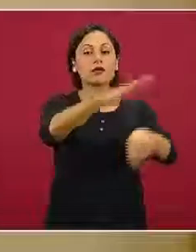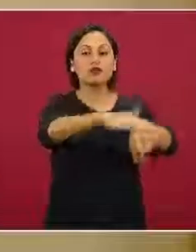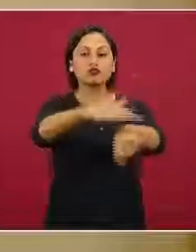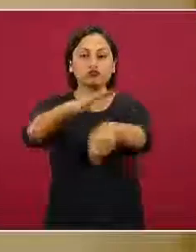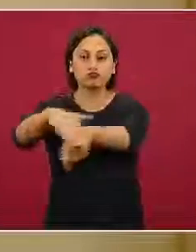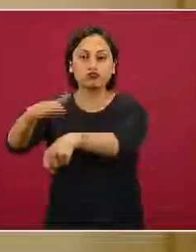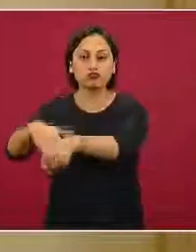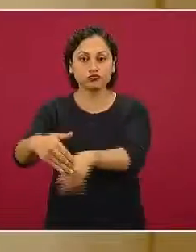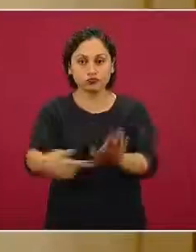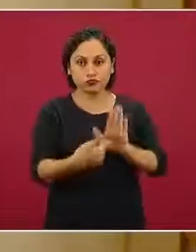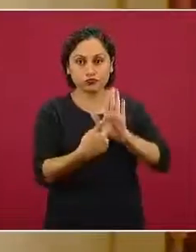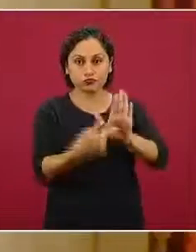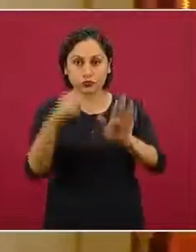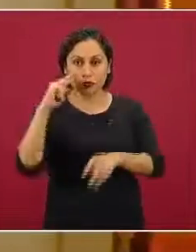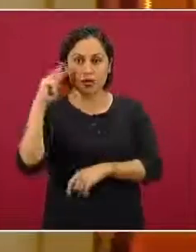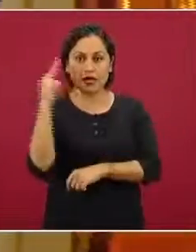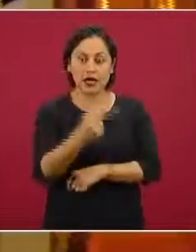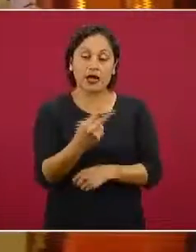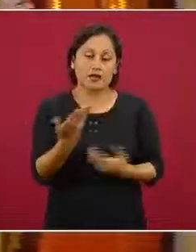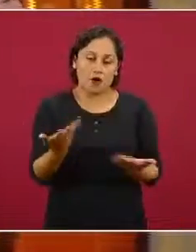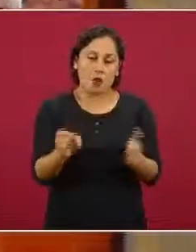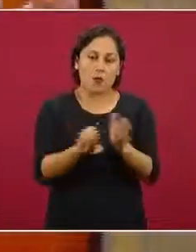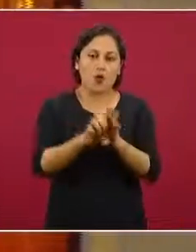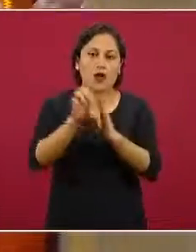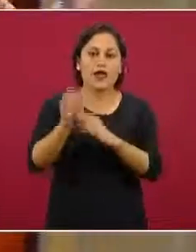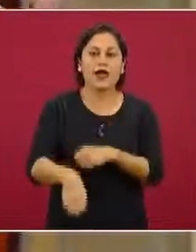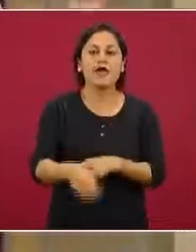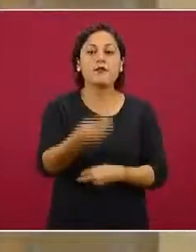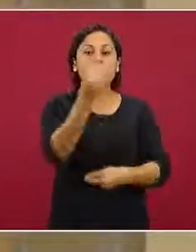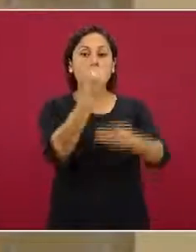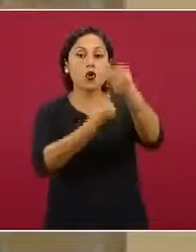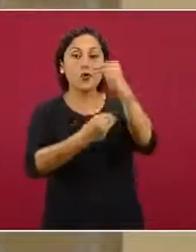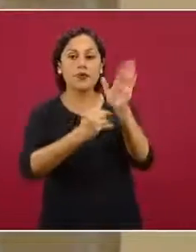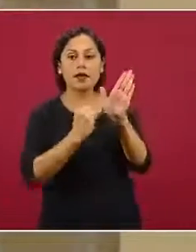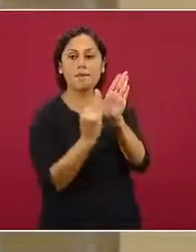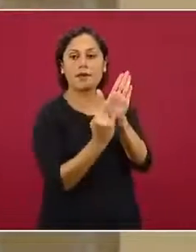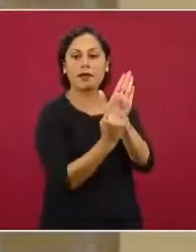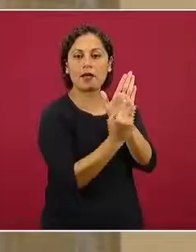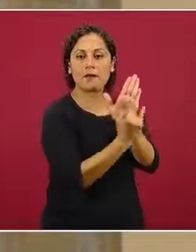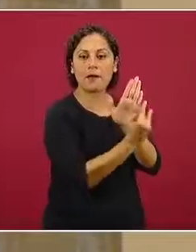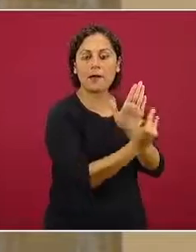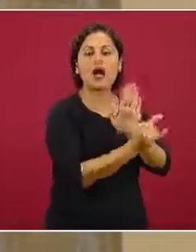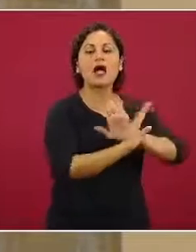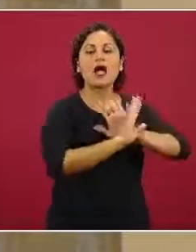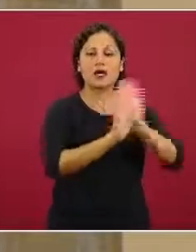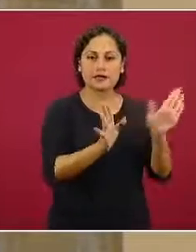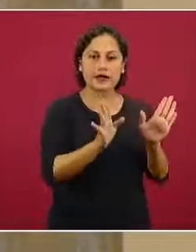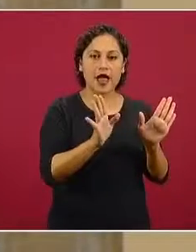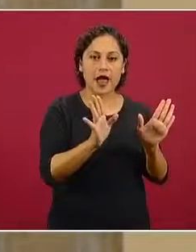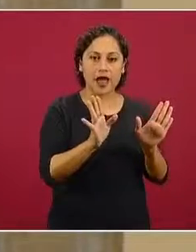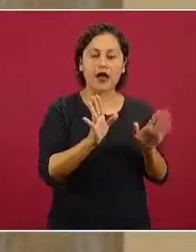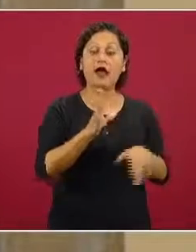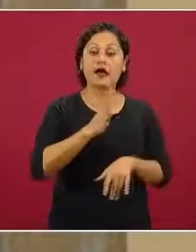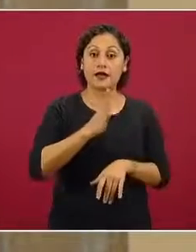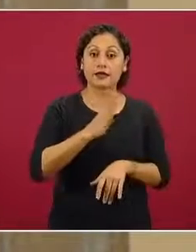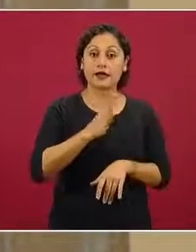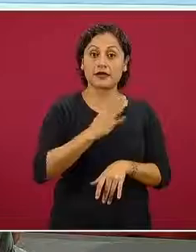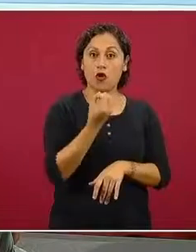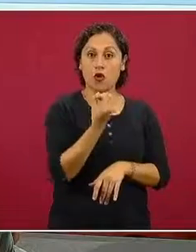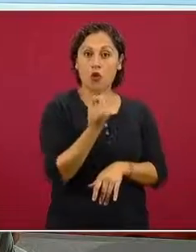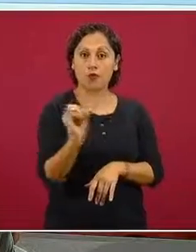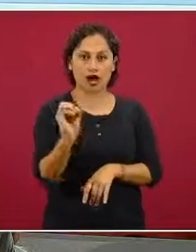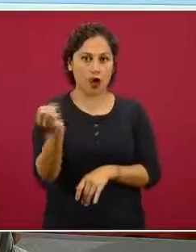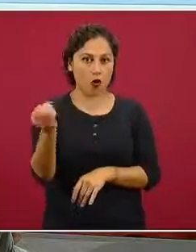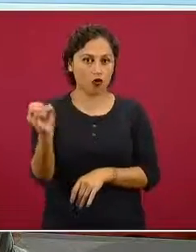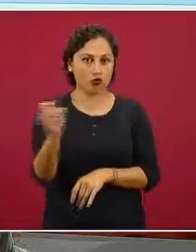acompañe también el nuevo etiquetado que está ya pronto a instalarse ya de manera obligatoria en el mes de octubre.